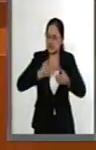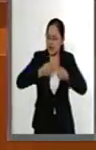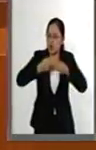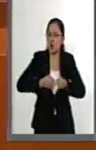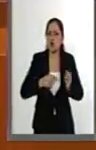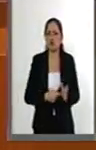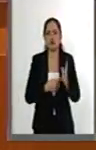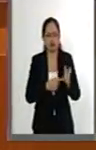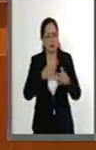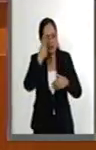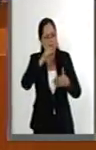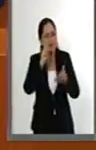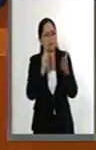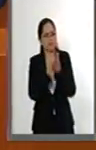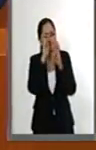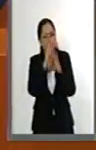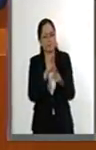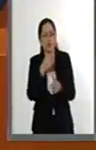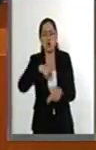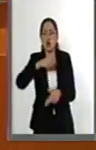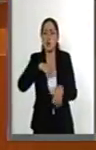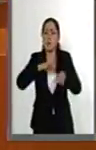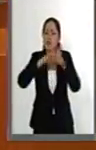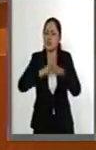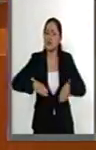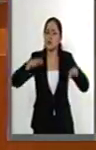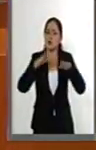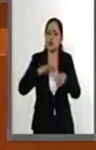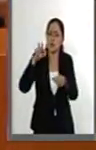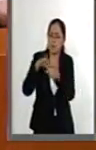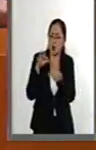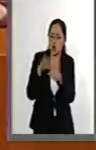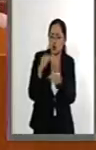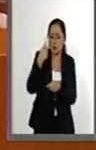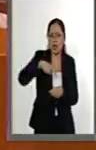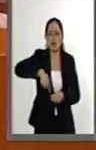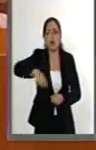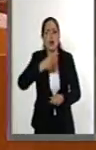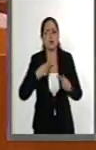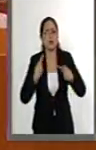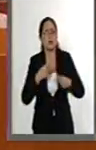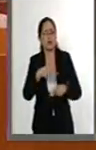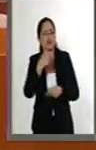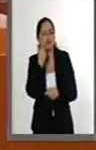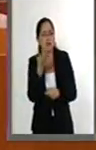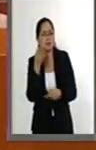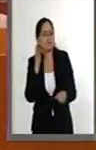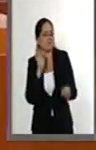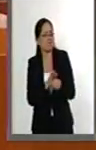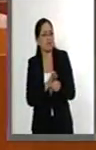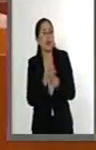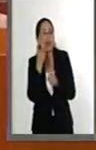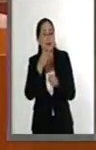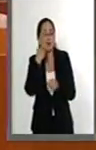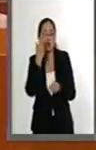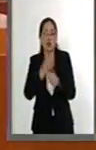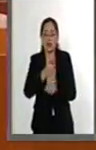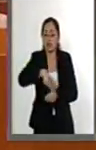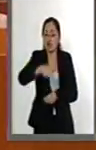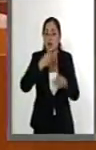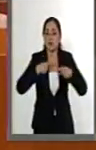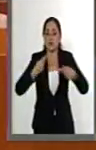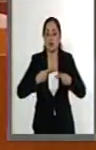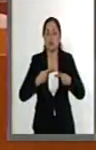pero lo más importante, creemos en el voto de la ciudadanía que se tiene que defender porque es la voluntad de la gente.